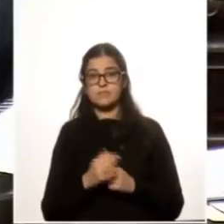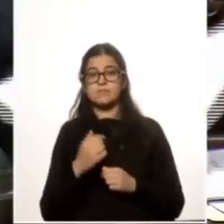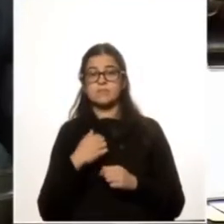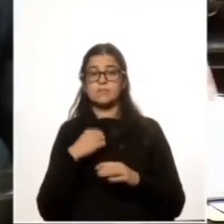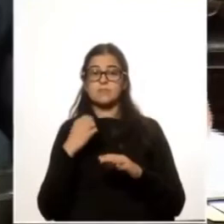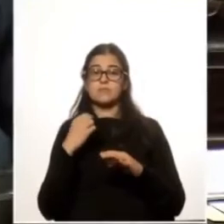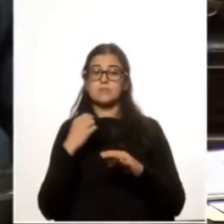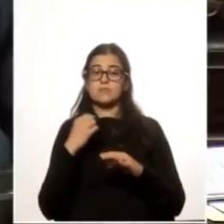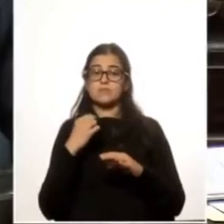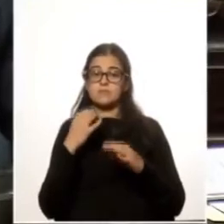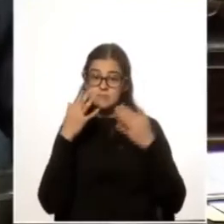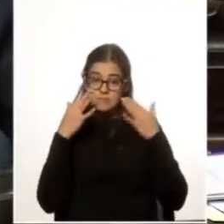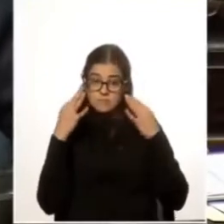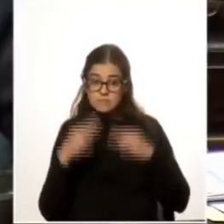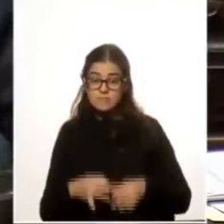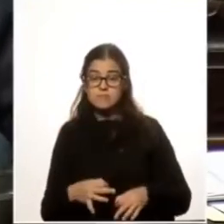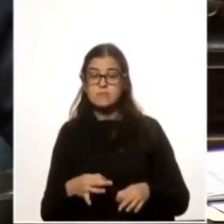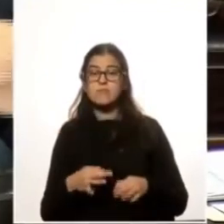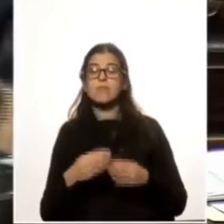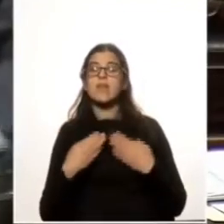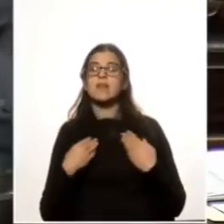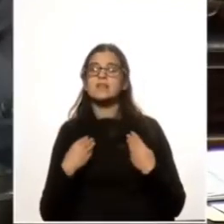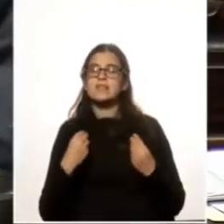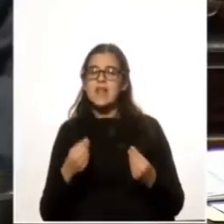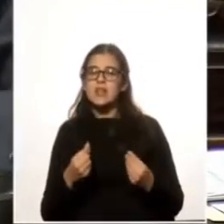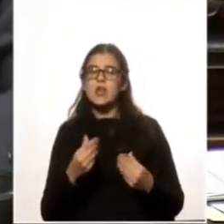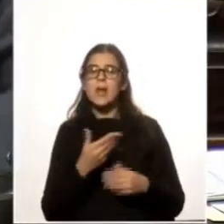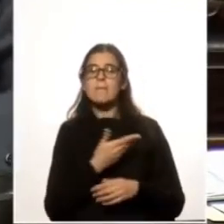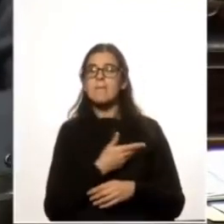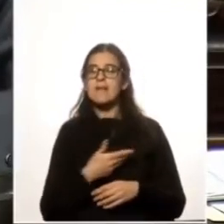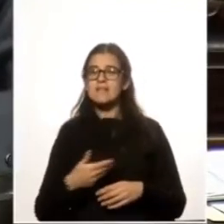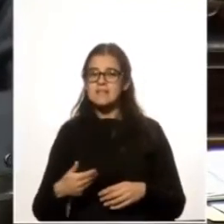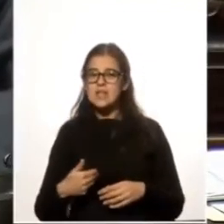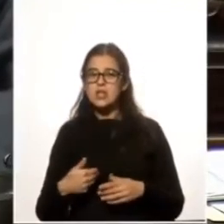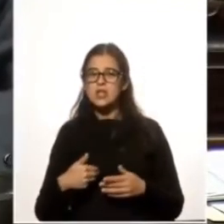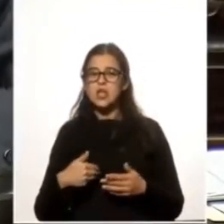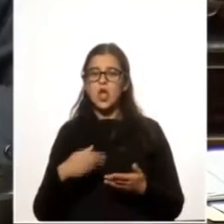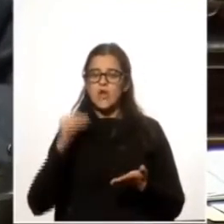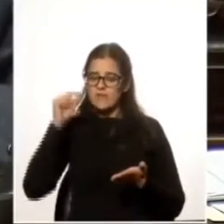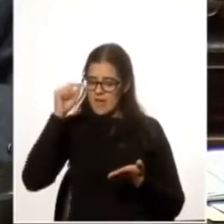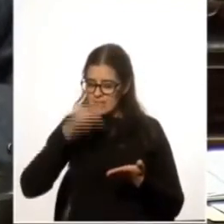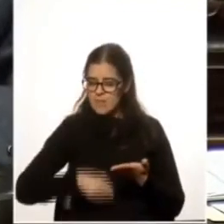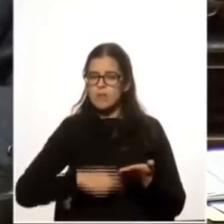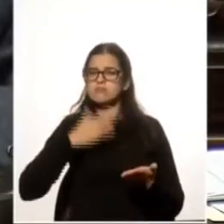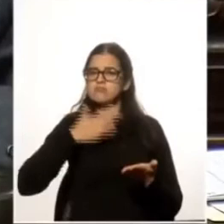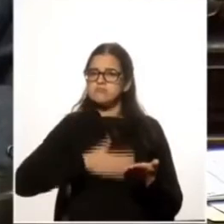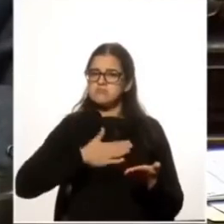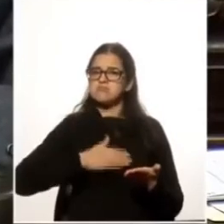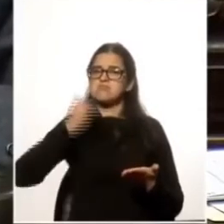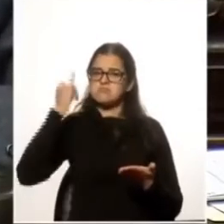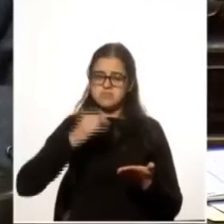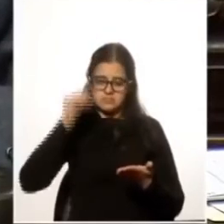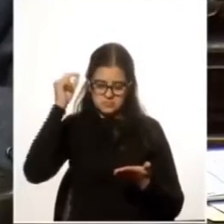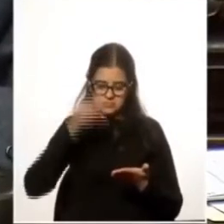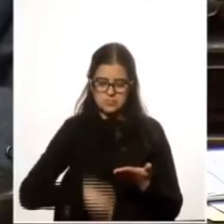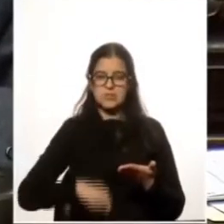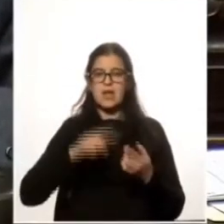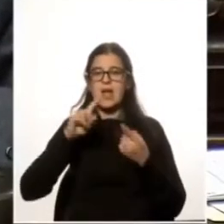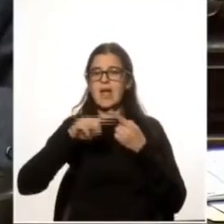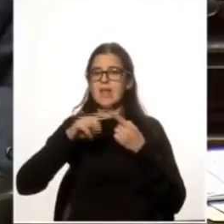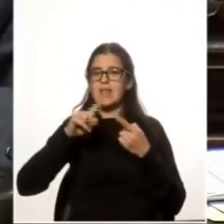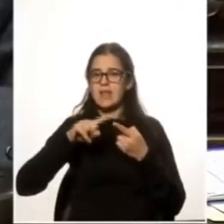franqueza siento siento que el presidente firmó convencido este tratado